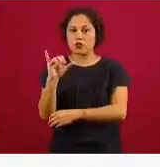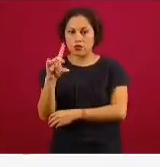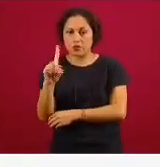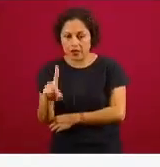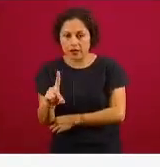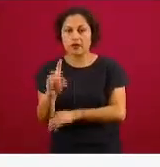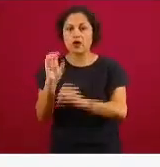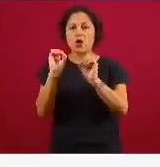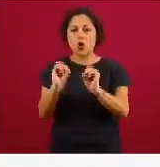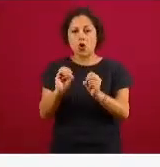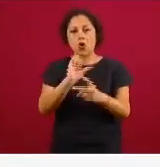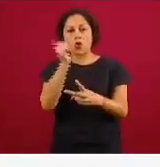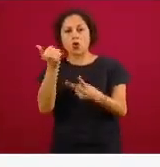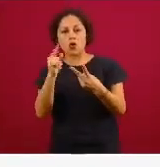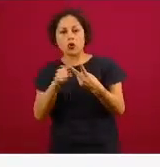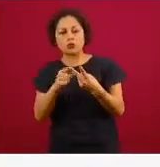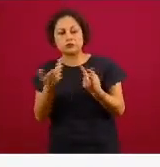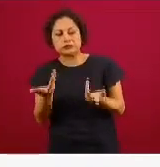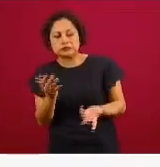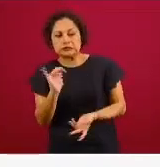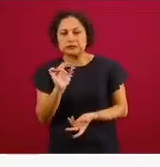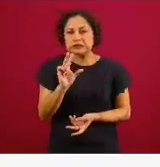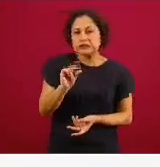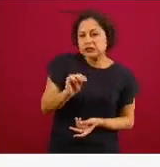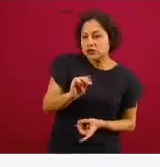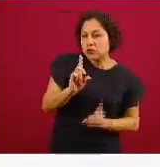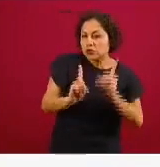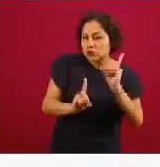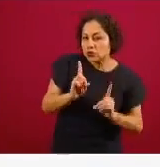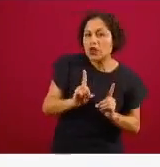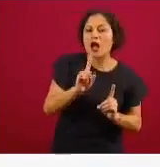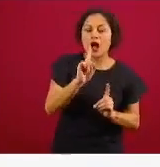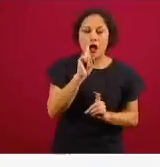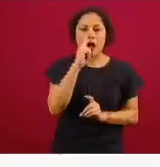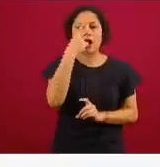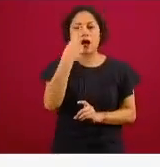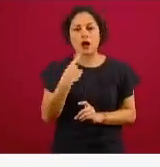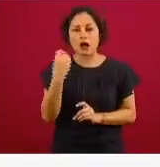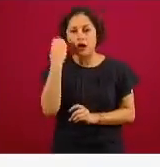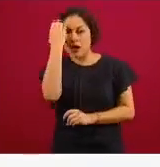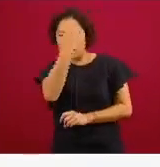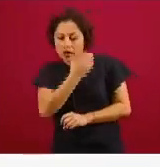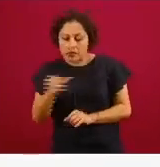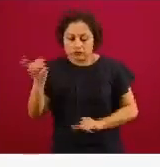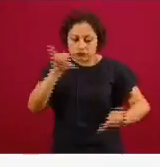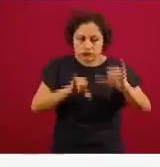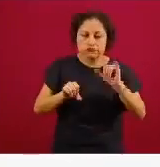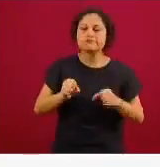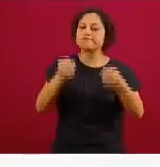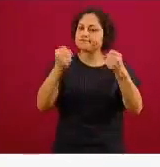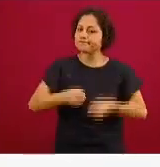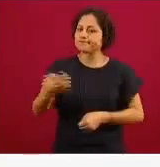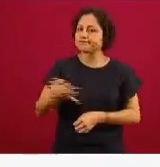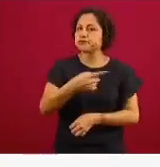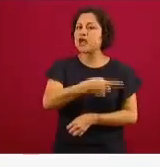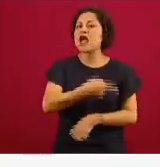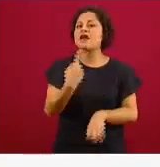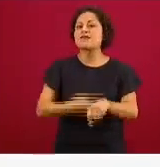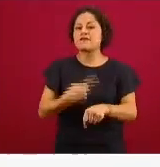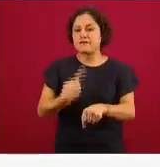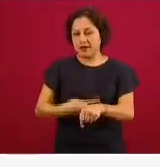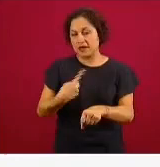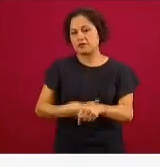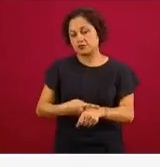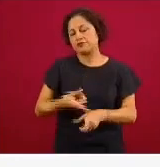sospecha de COVID se les toma una muestra y resulta que efectivamente tenían infección por el virus es la quinta parte